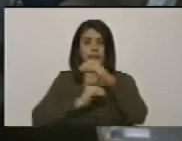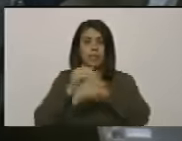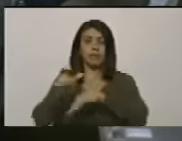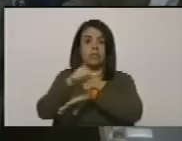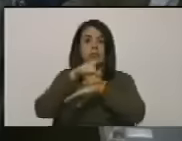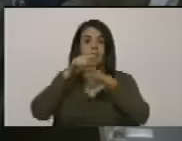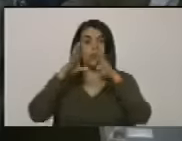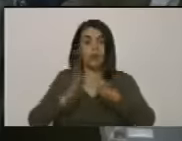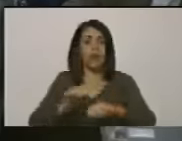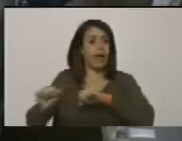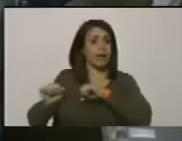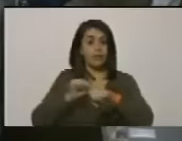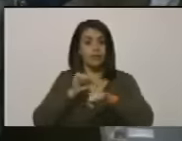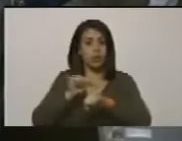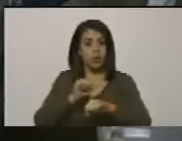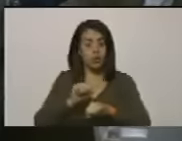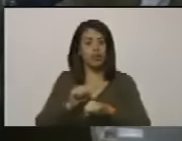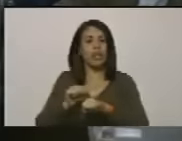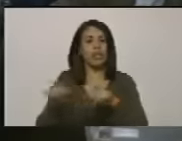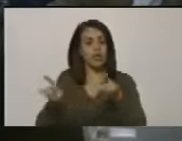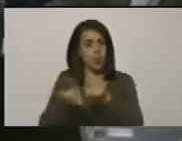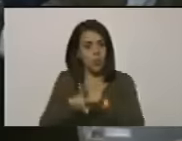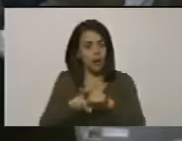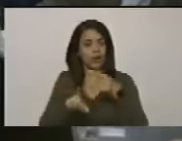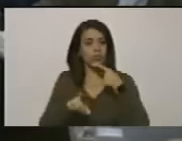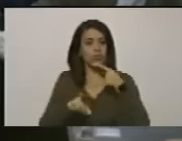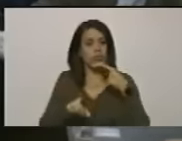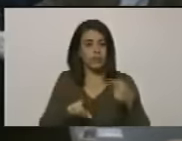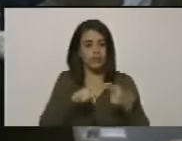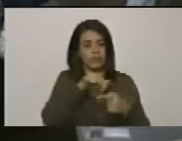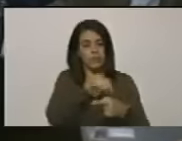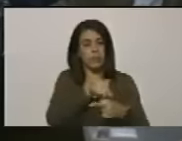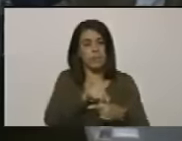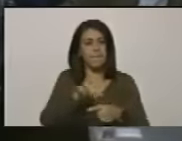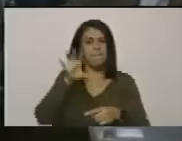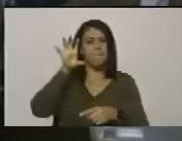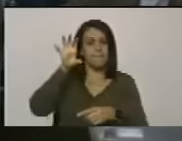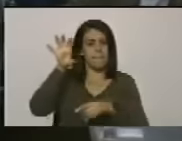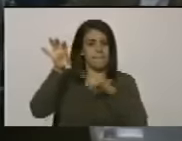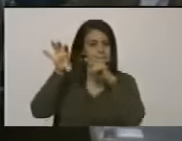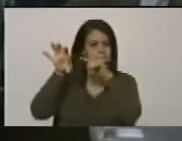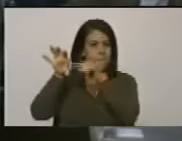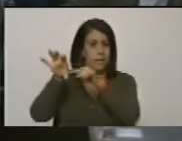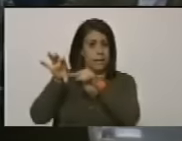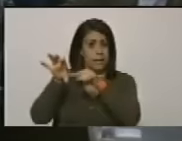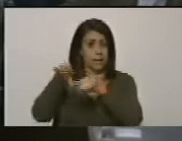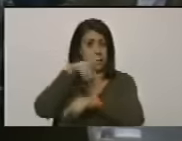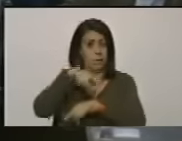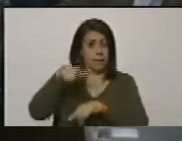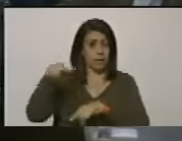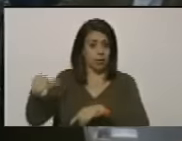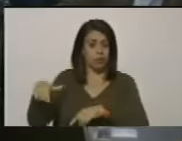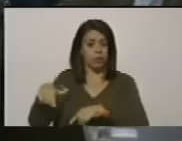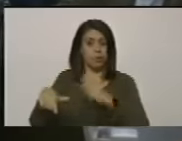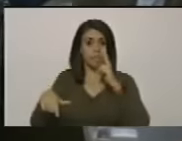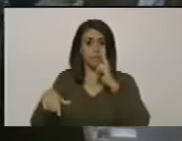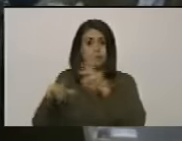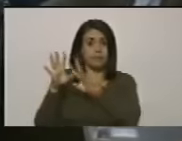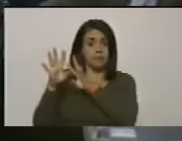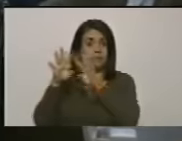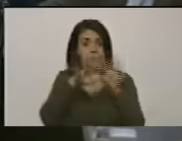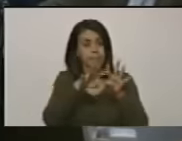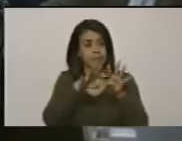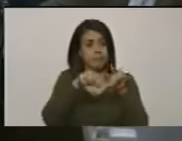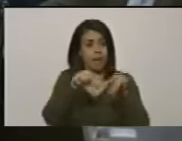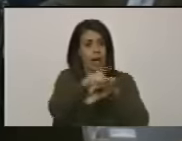gobierno actúen en consecuencia con lo que dicen que el país y sus militantes los están viendo